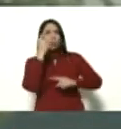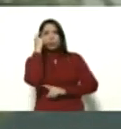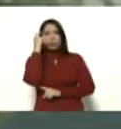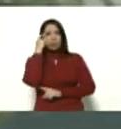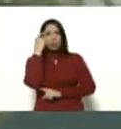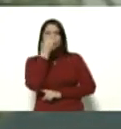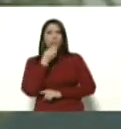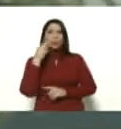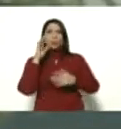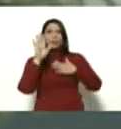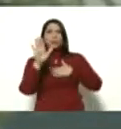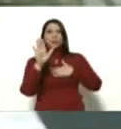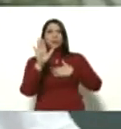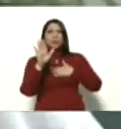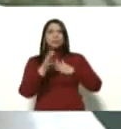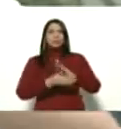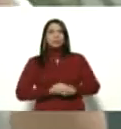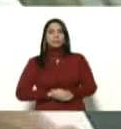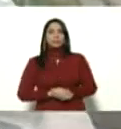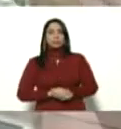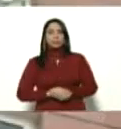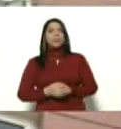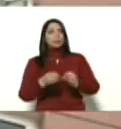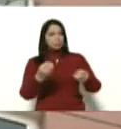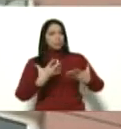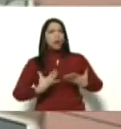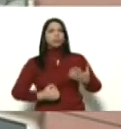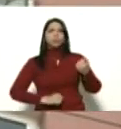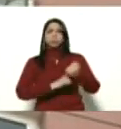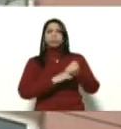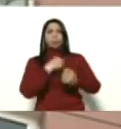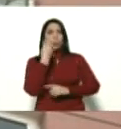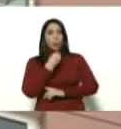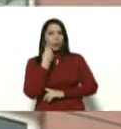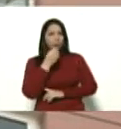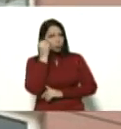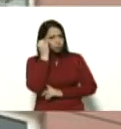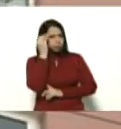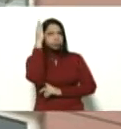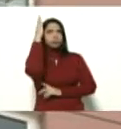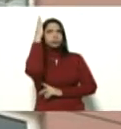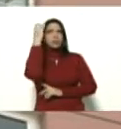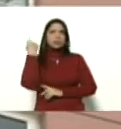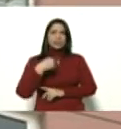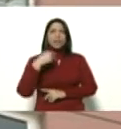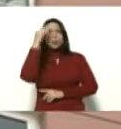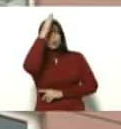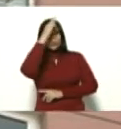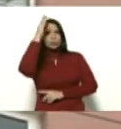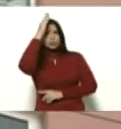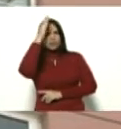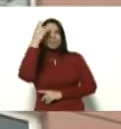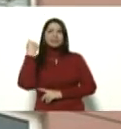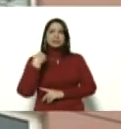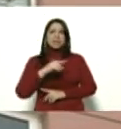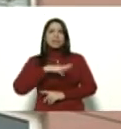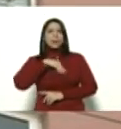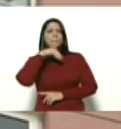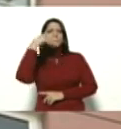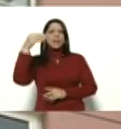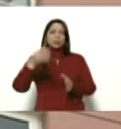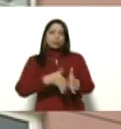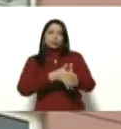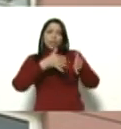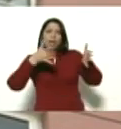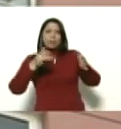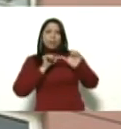comprometida cuente usted con una juventud que tiene la capacidad que tiene la conciencia que tiene el espíritu amplio